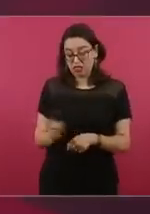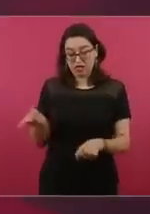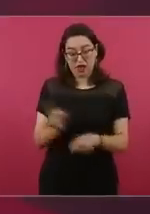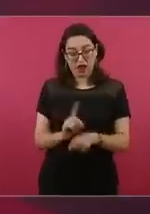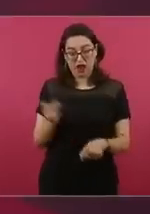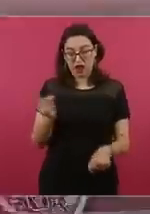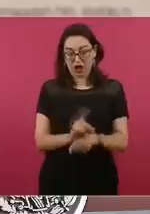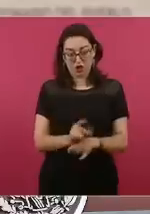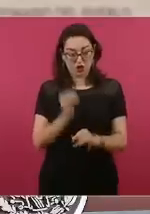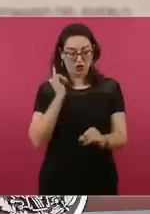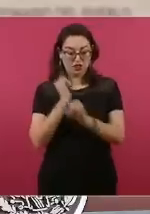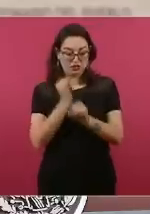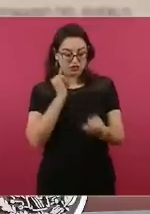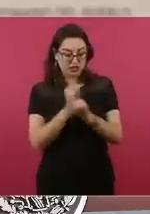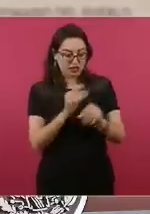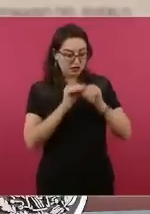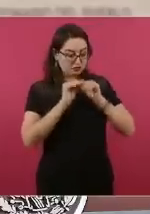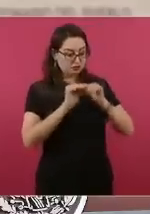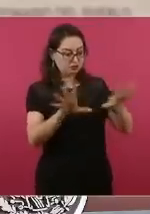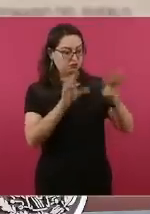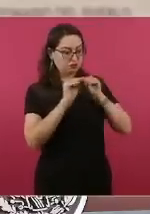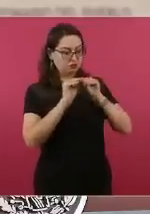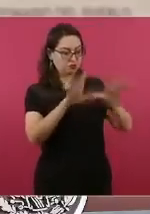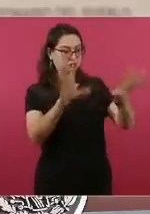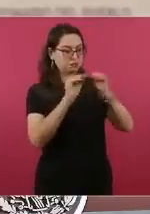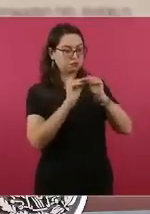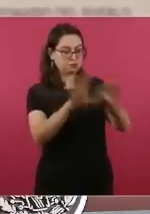No, no hace falta que venga aquí, nada más que